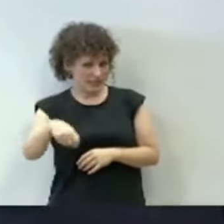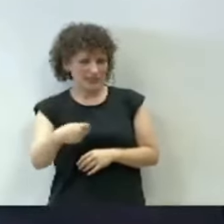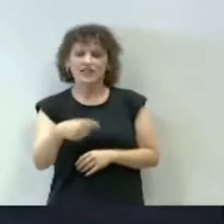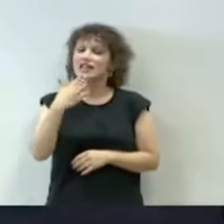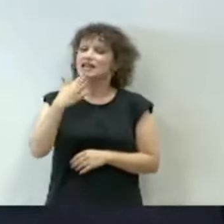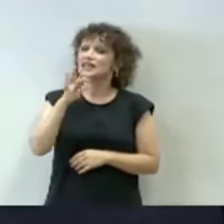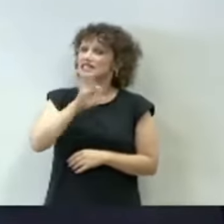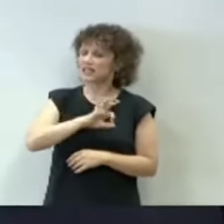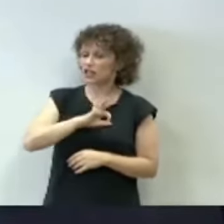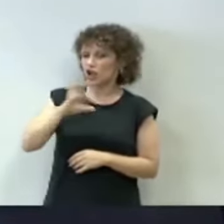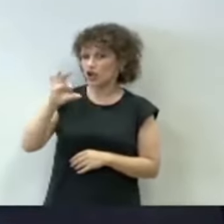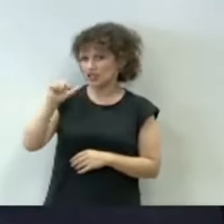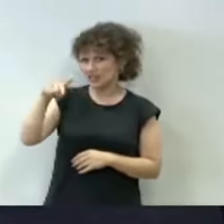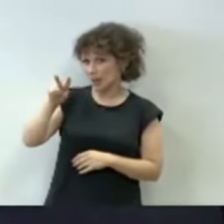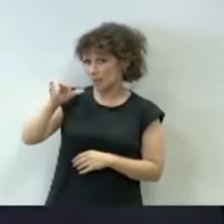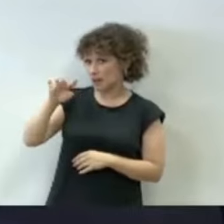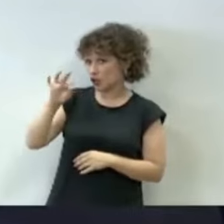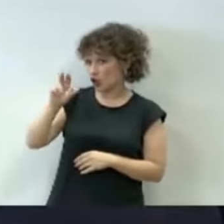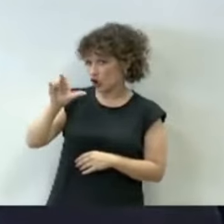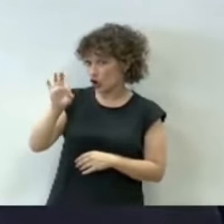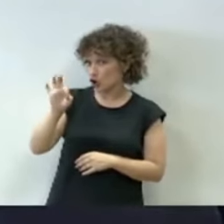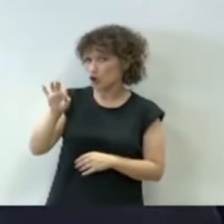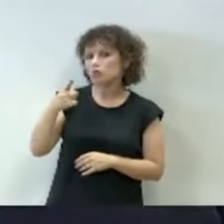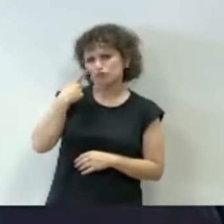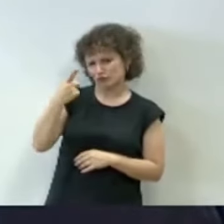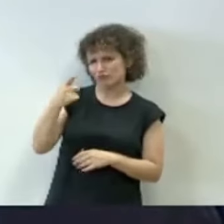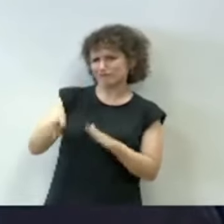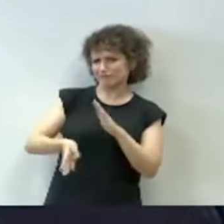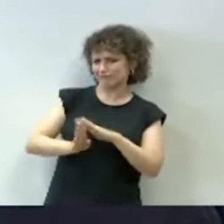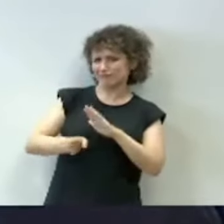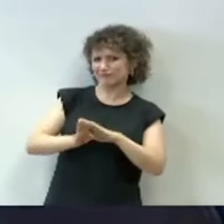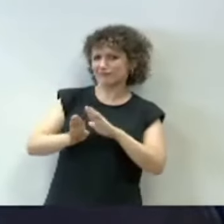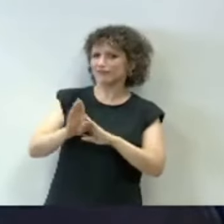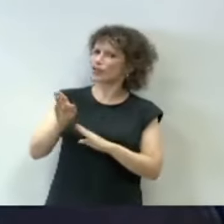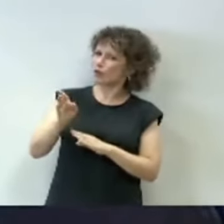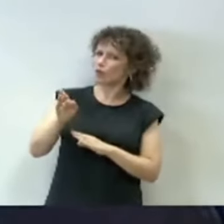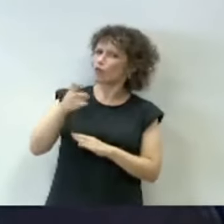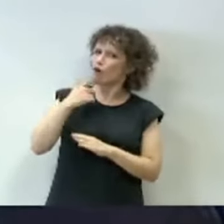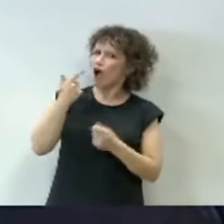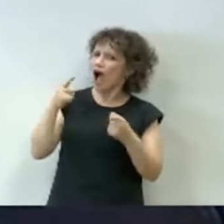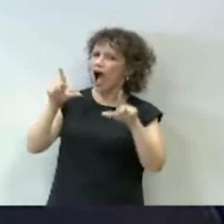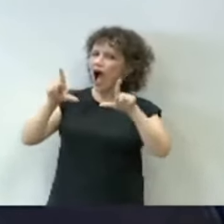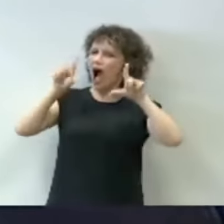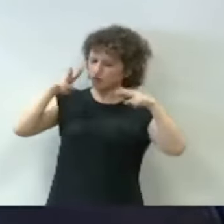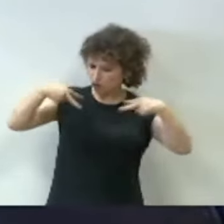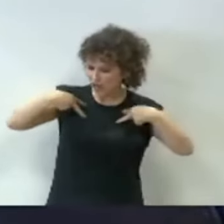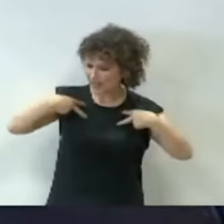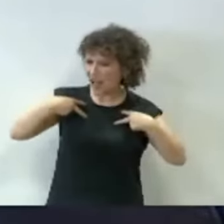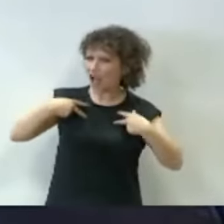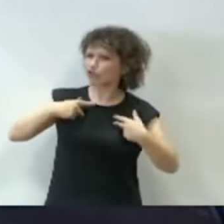Vittorio, veo que sigue usted cultivando en sus comparecencias el noble género del autorretrato. En fin,